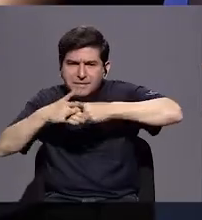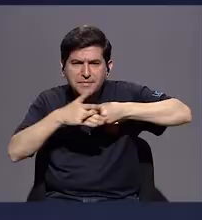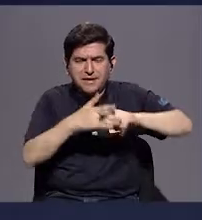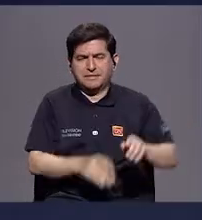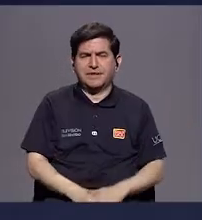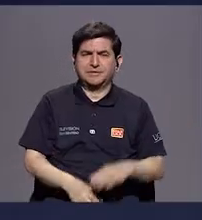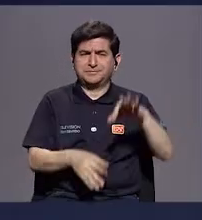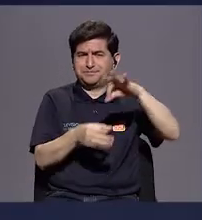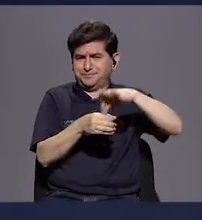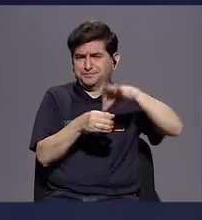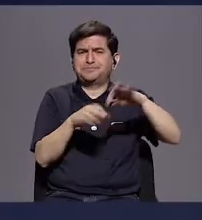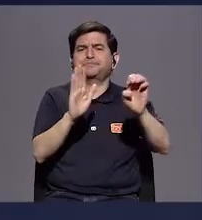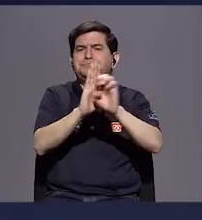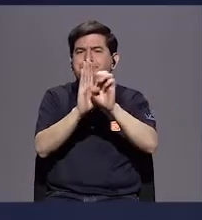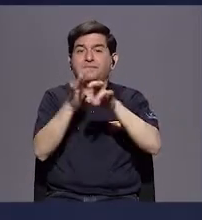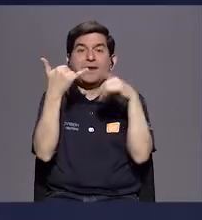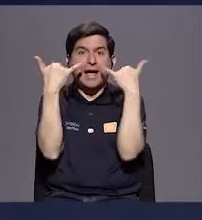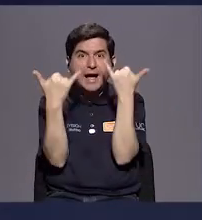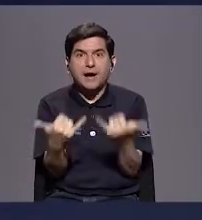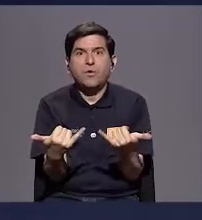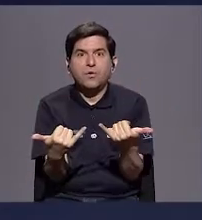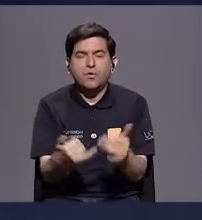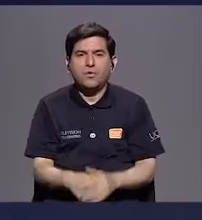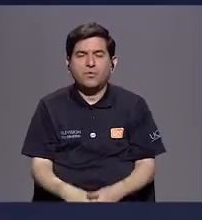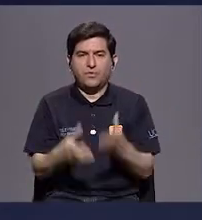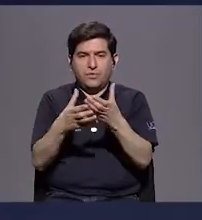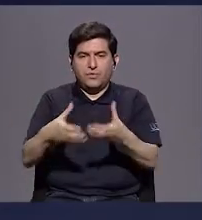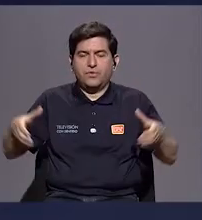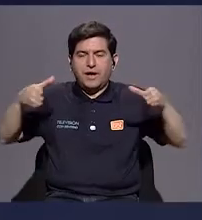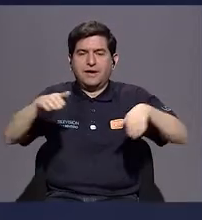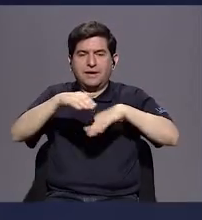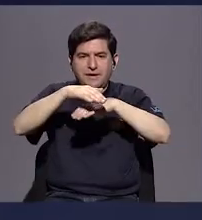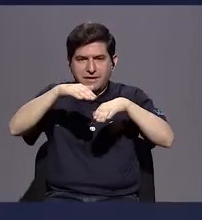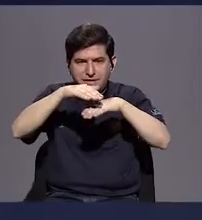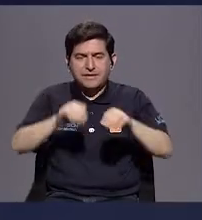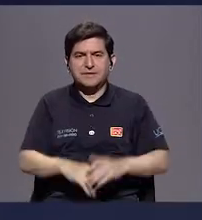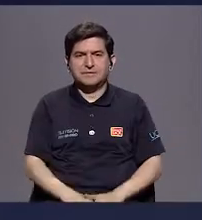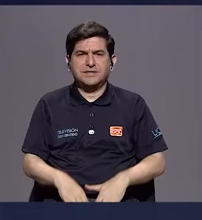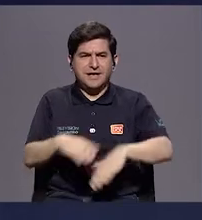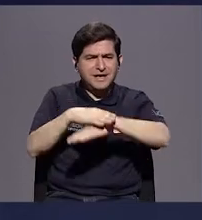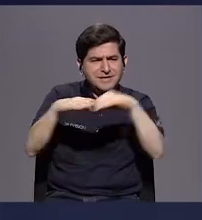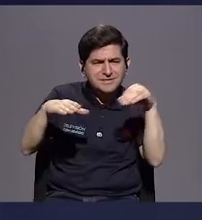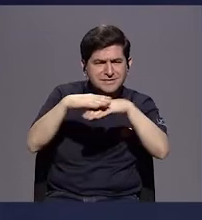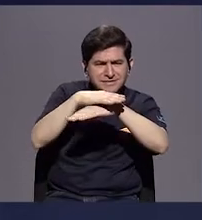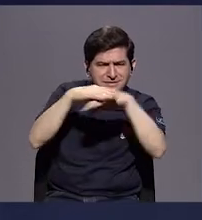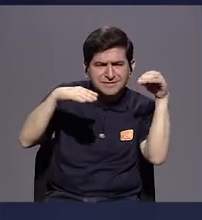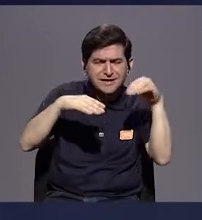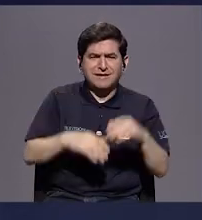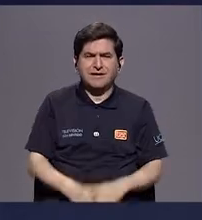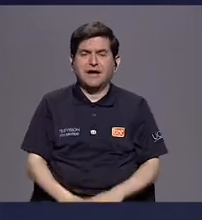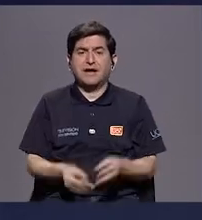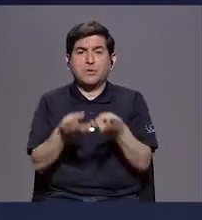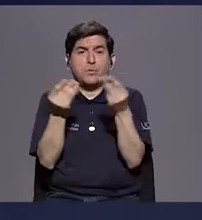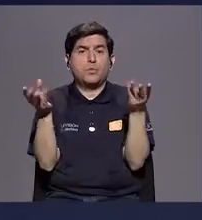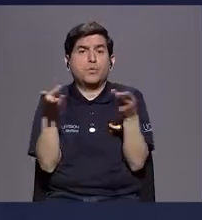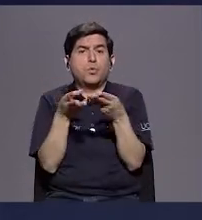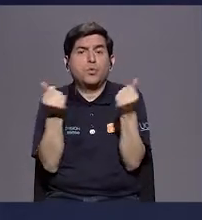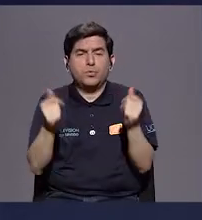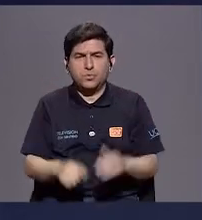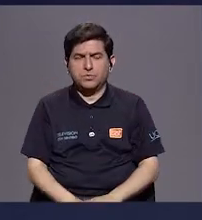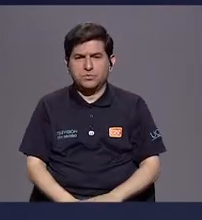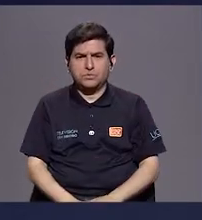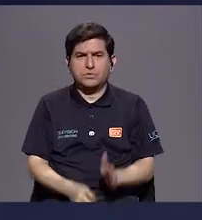para, en agricultura, por ejemplo, ahorita estamos en una canasta básica en donde se le han extraído ciertos productos,